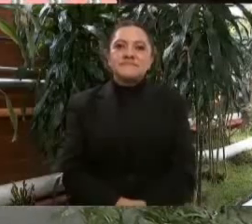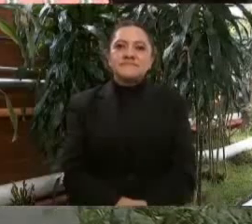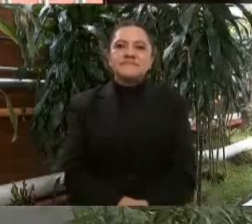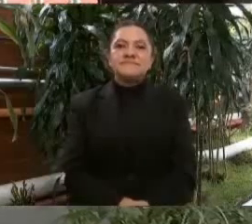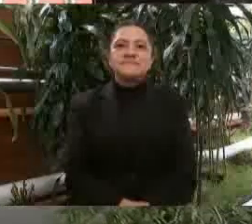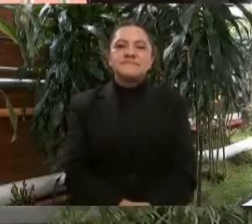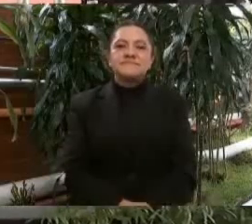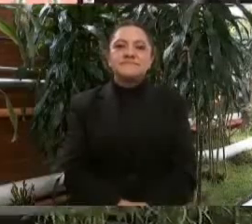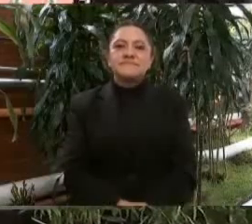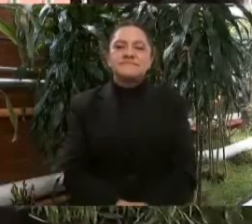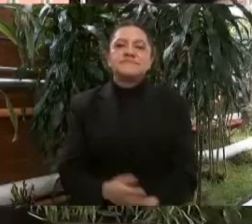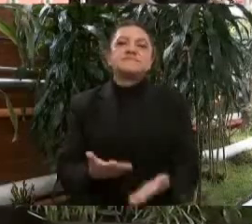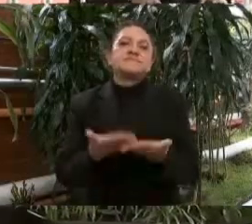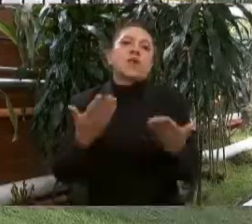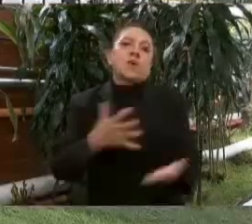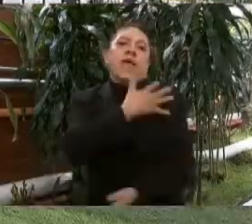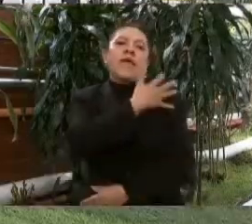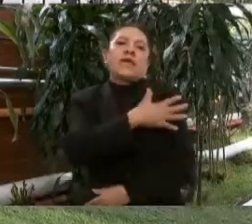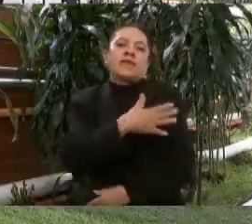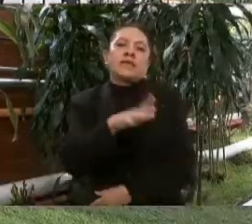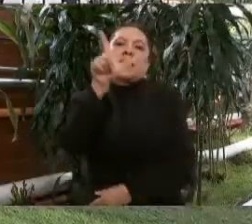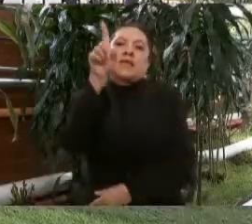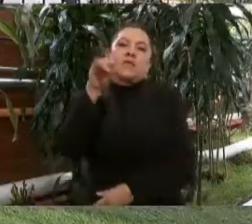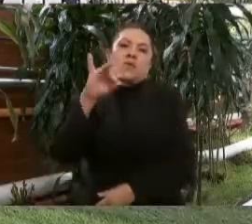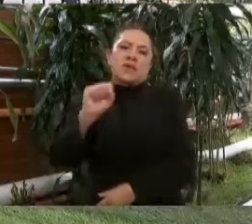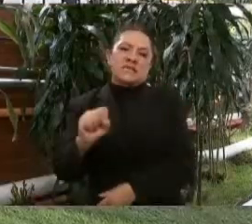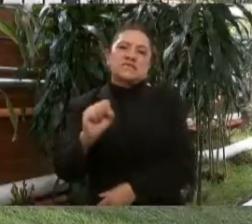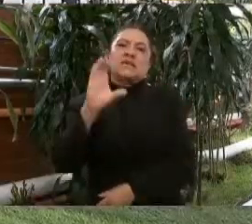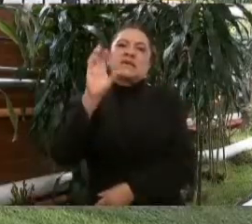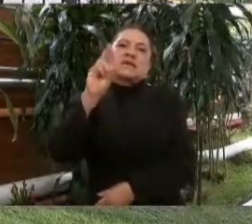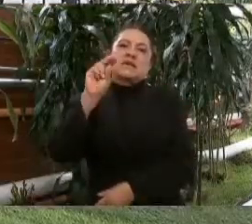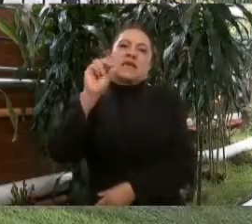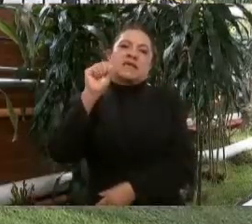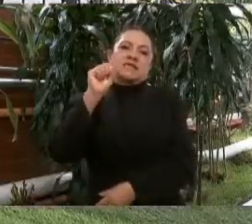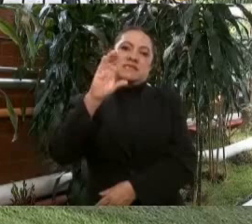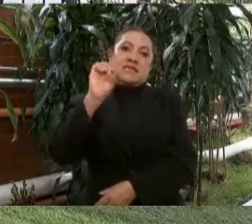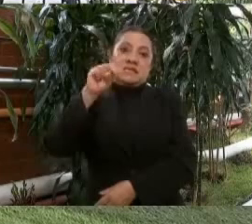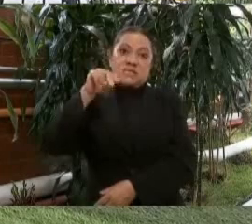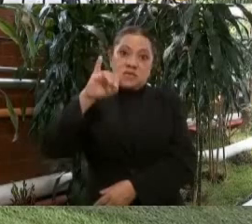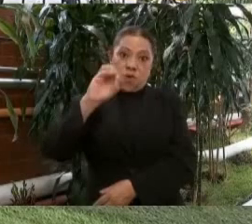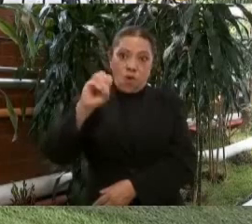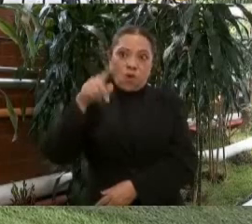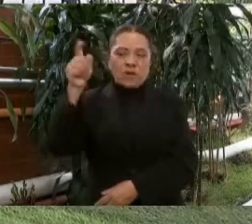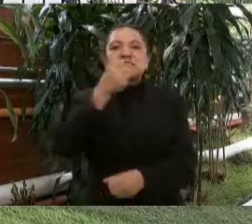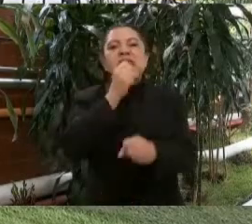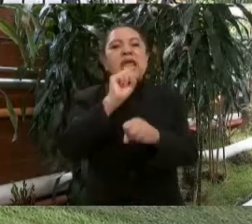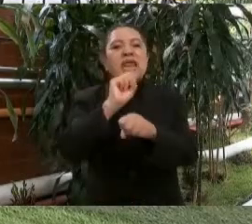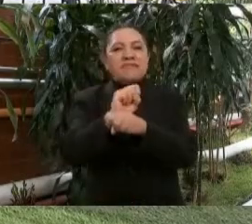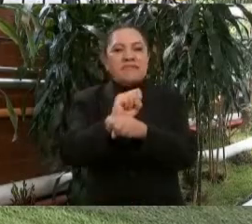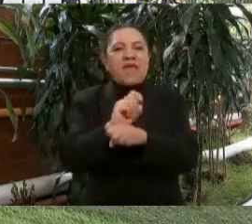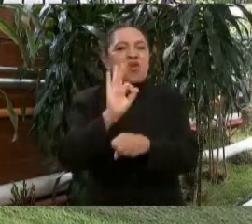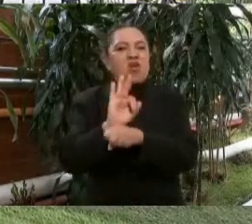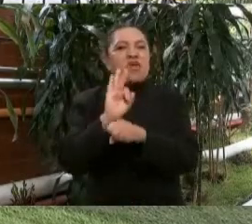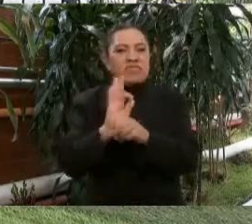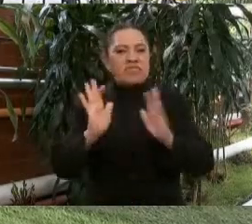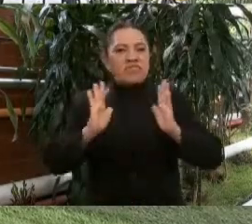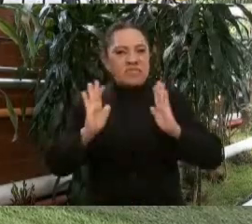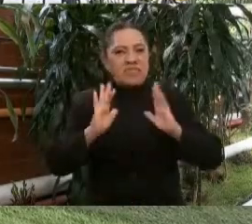El general Luis Cresencio Sandoval González, secretario de la Defensa Nacional, hará uso de la palabra.